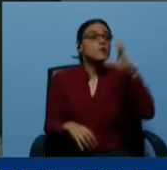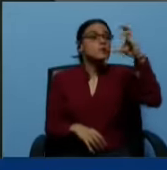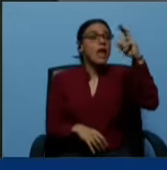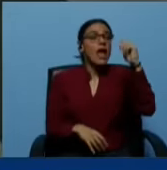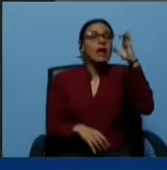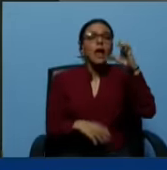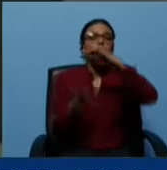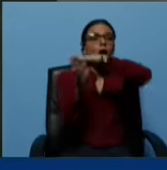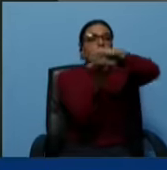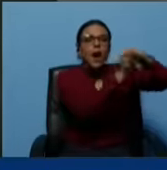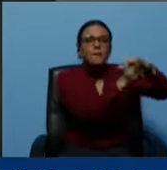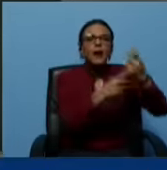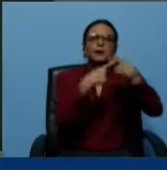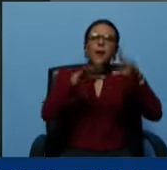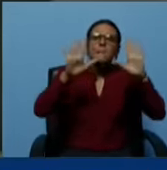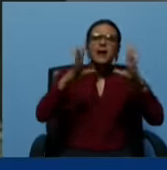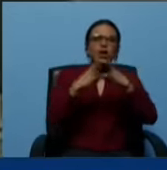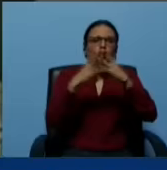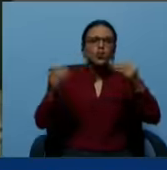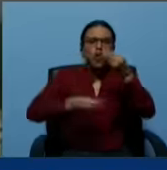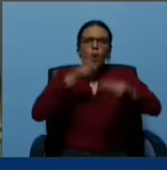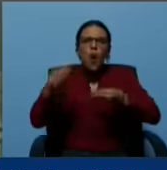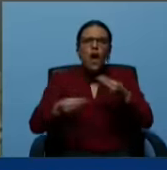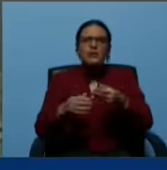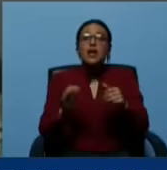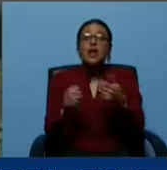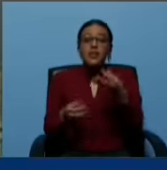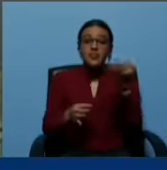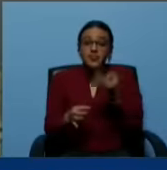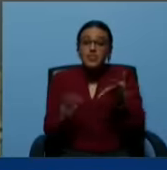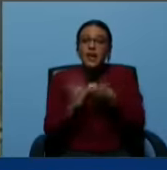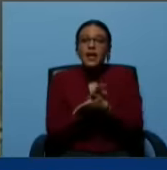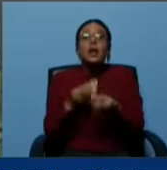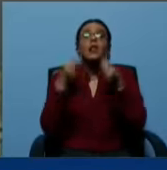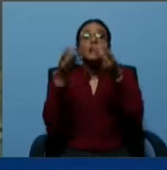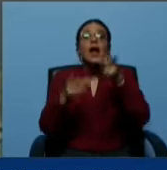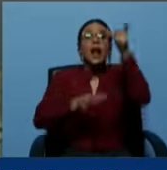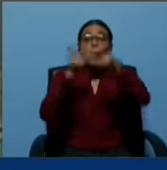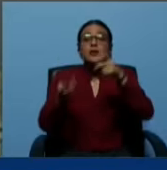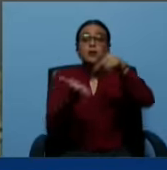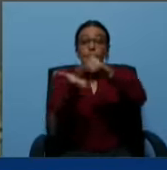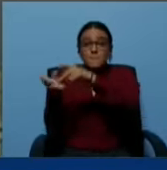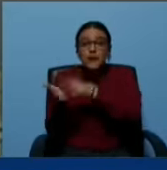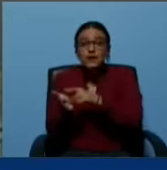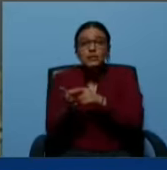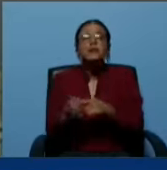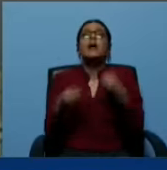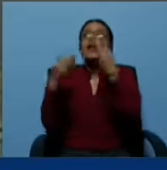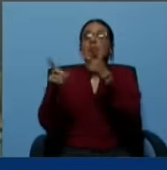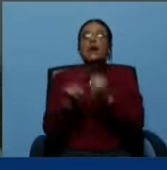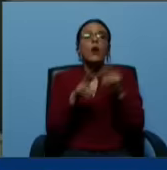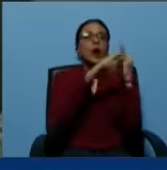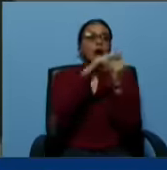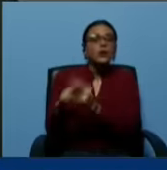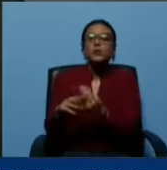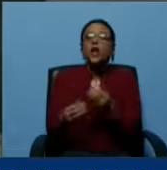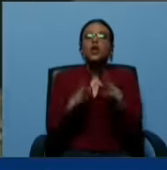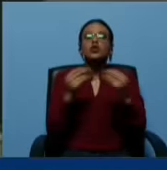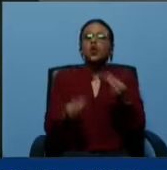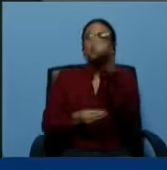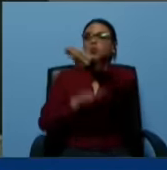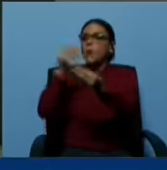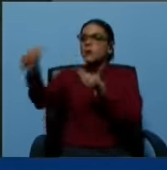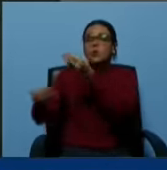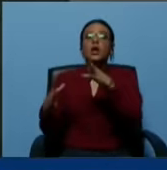pero todas esas actuaciones tiene que entregárseles a los actores participantes y ponerla a disposición de